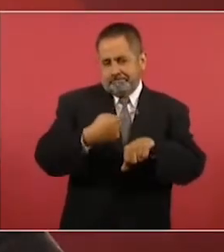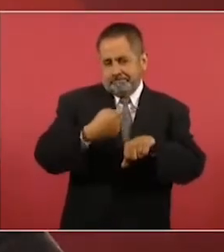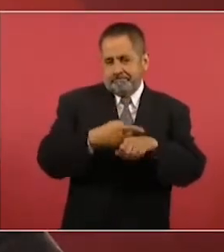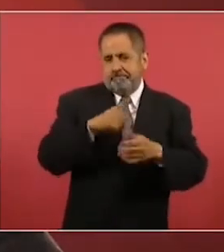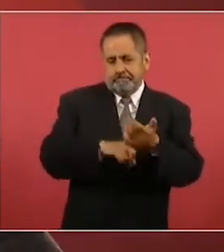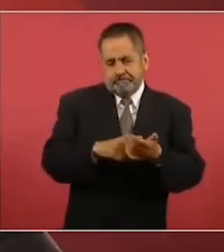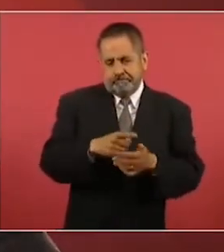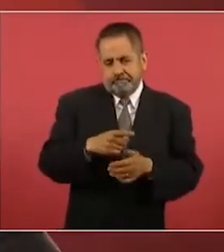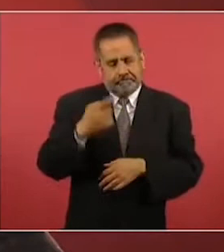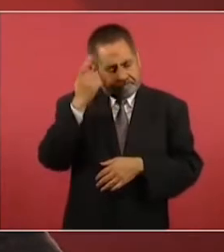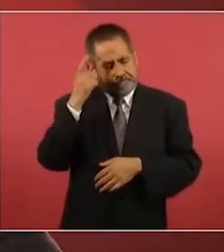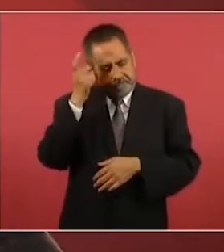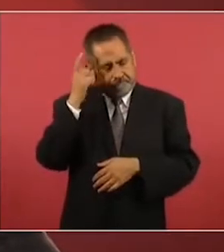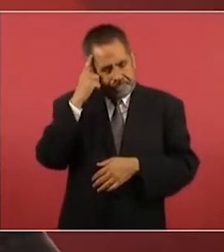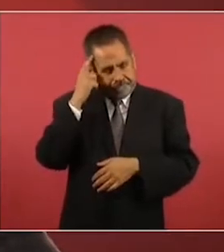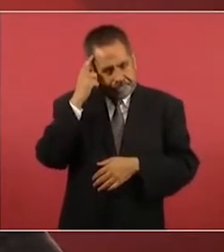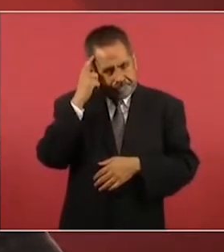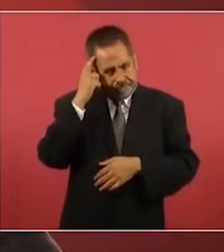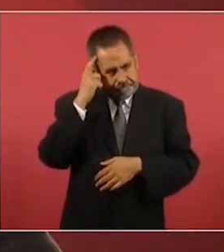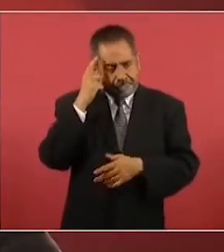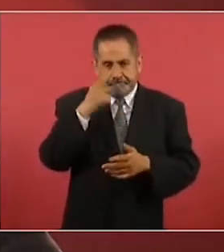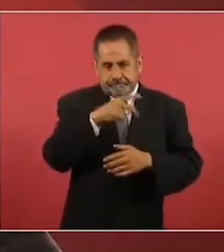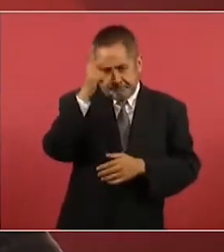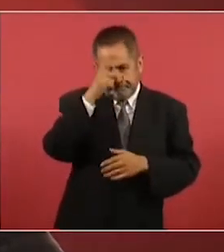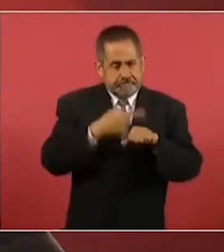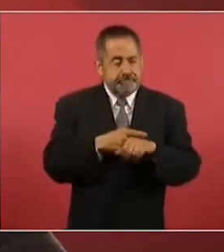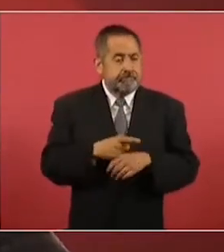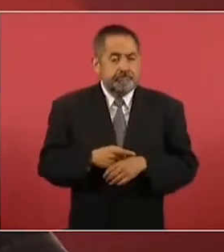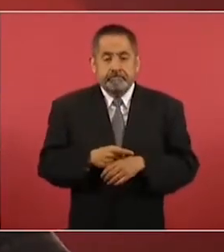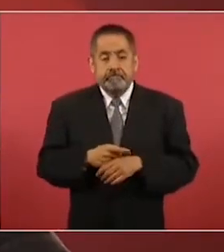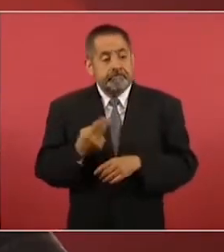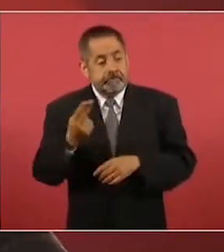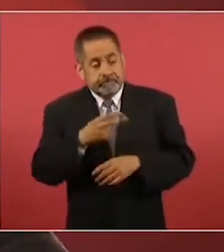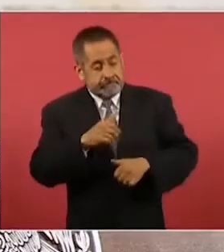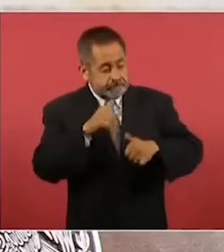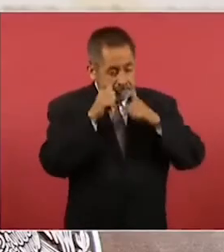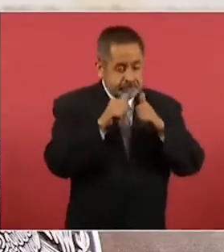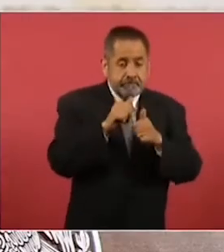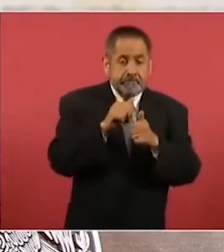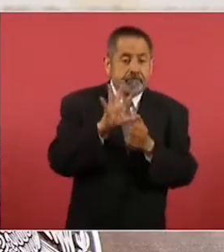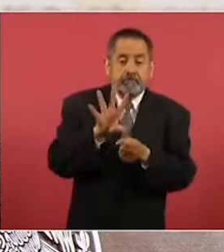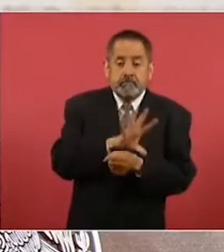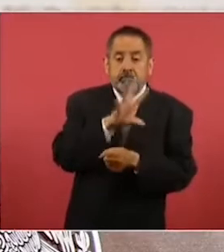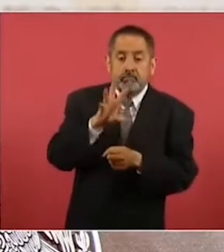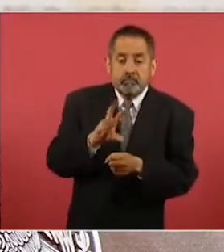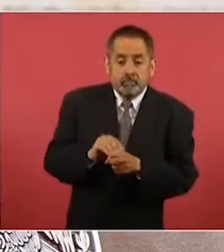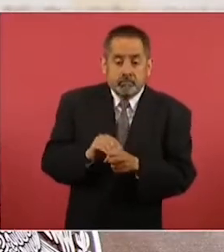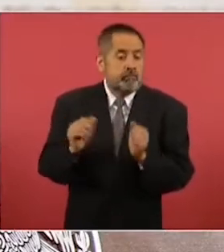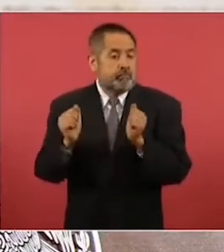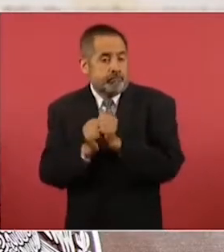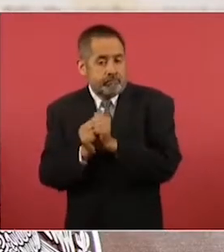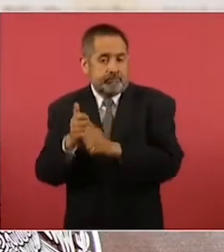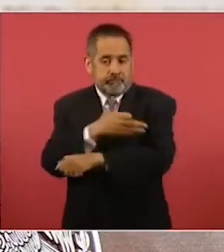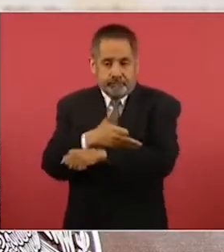de salud mental y más ahora después de la pandemia, requiere una atención integral desde la familia